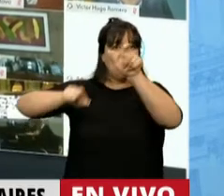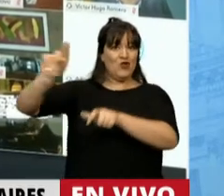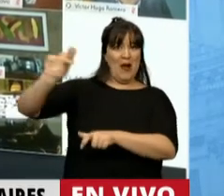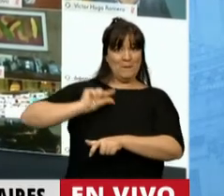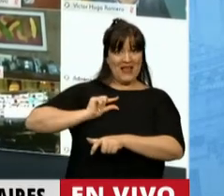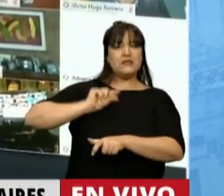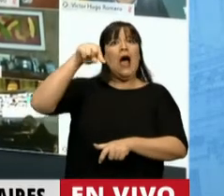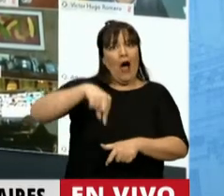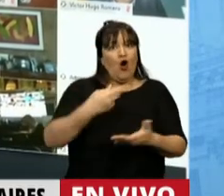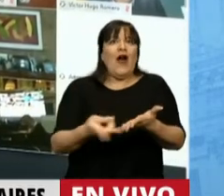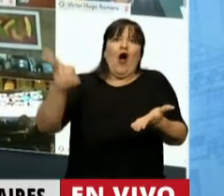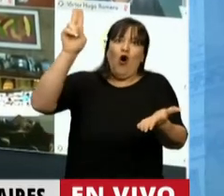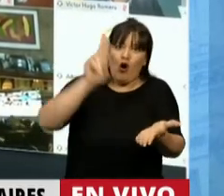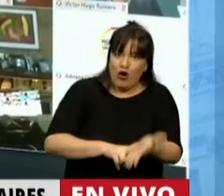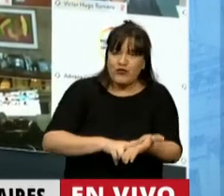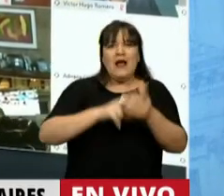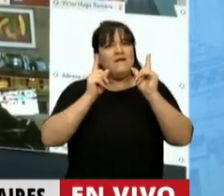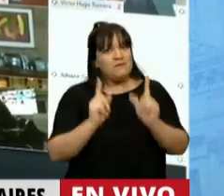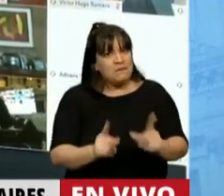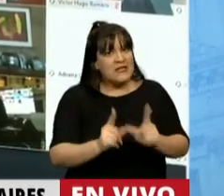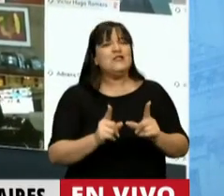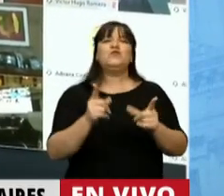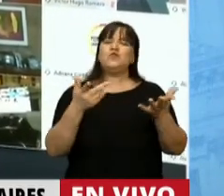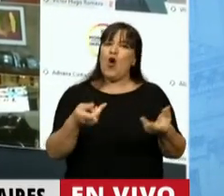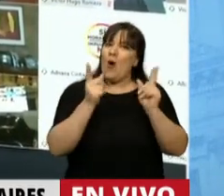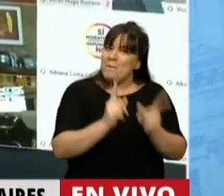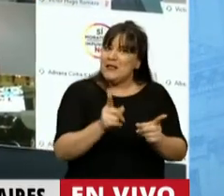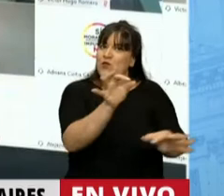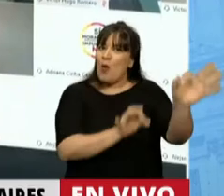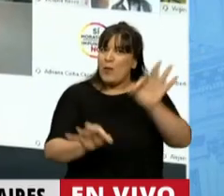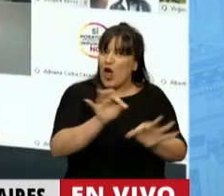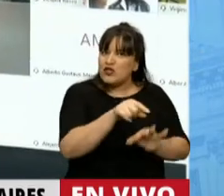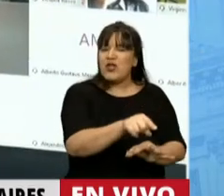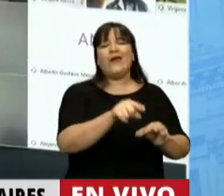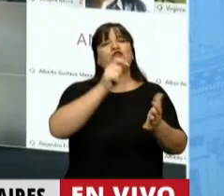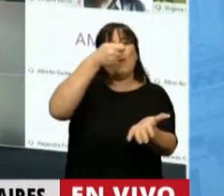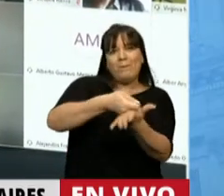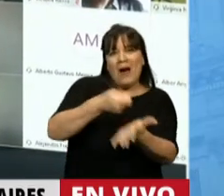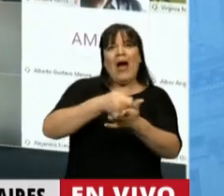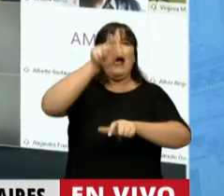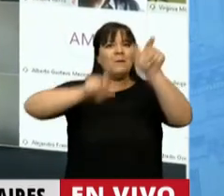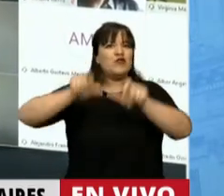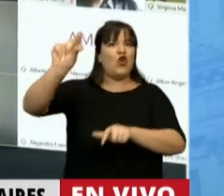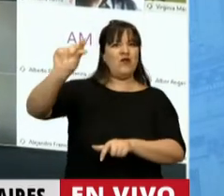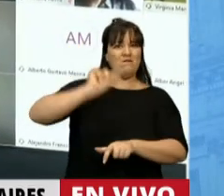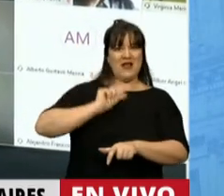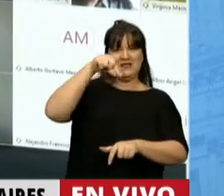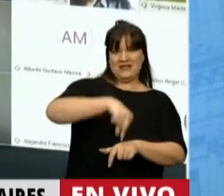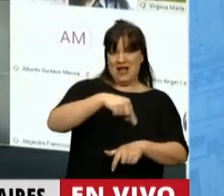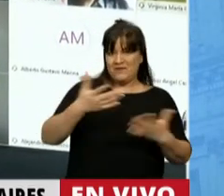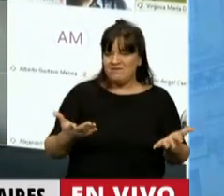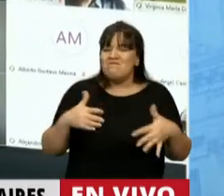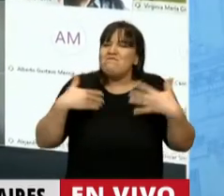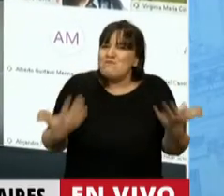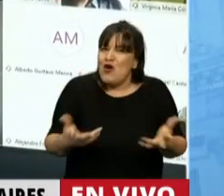ahora nuevamente está garantizando el pago a los acreedores. Por eso le